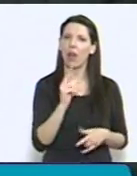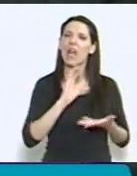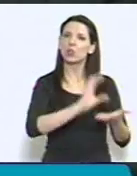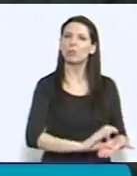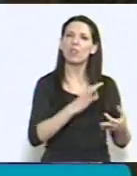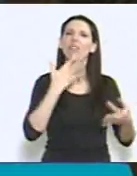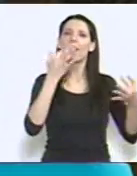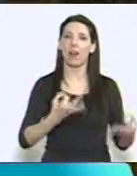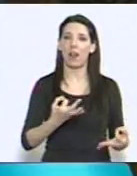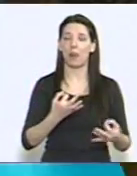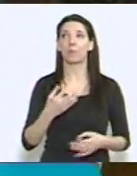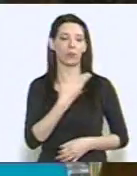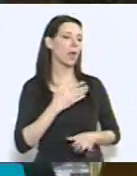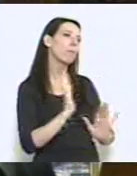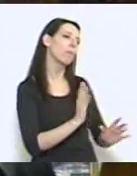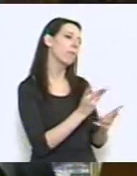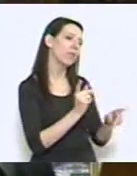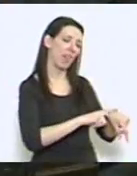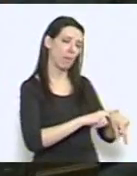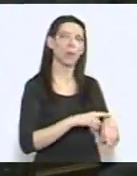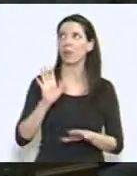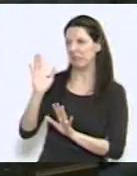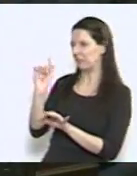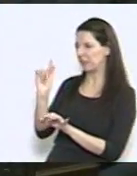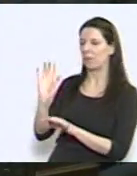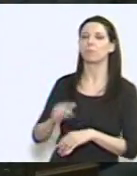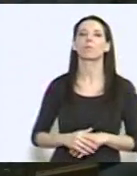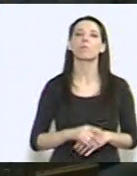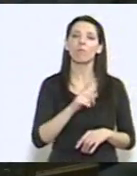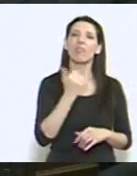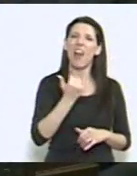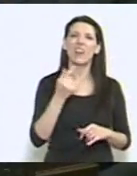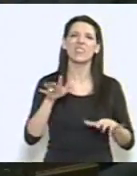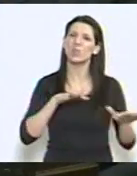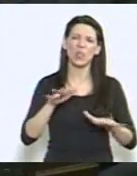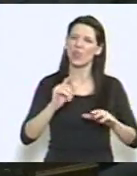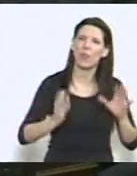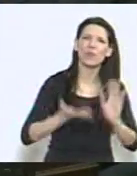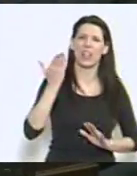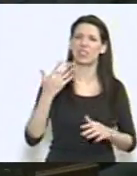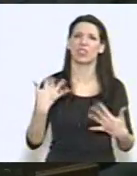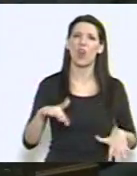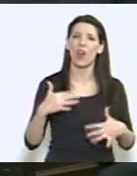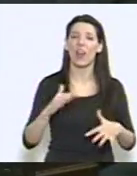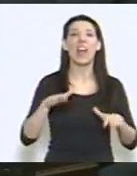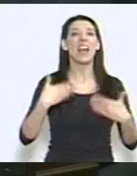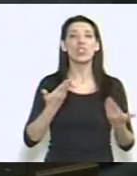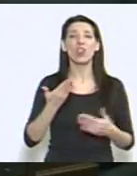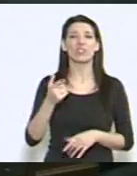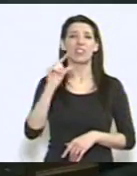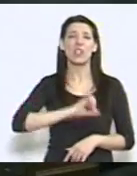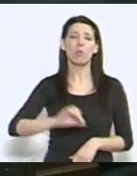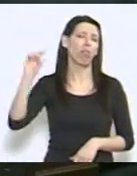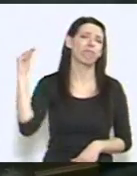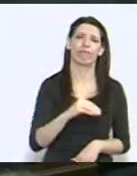la grave situación inflacionaria que vive el país y que licúa mes a mes los derechos